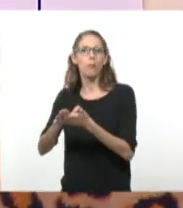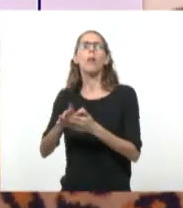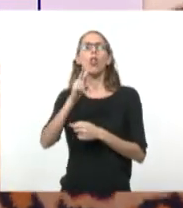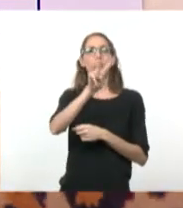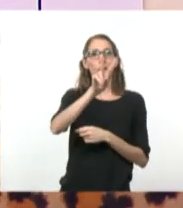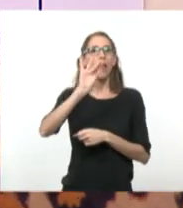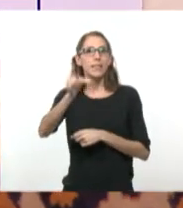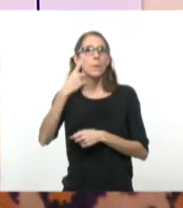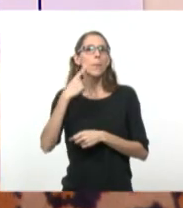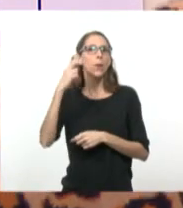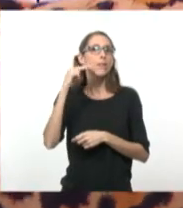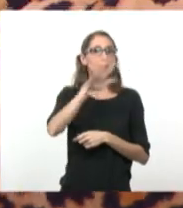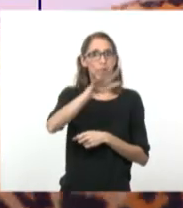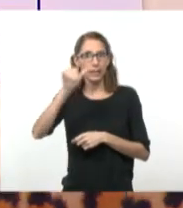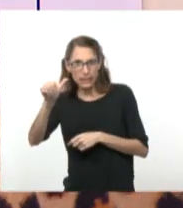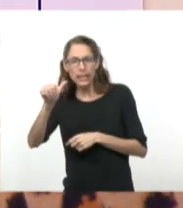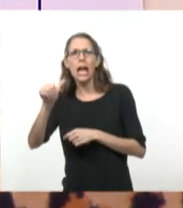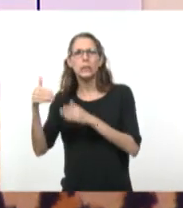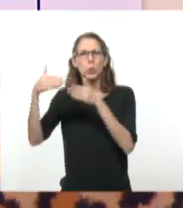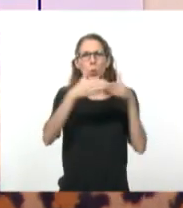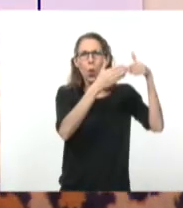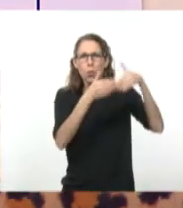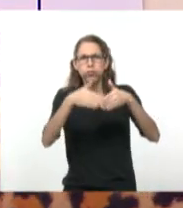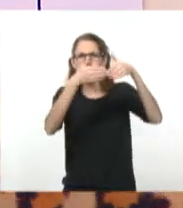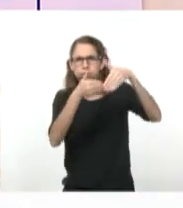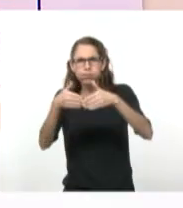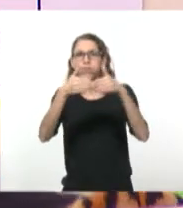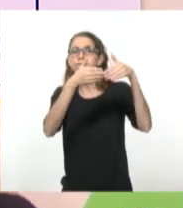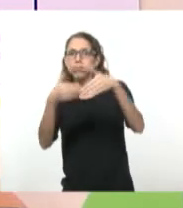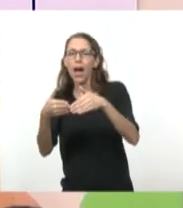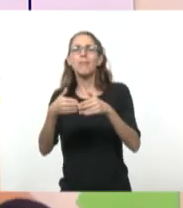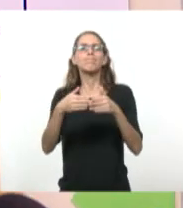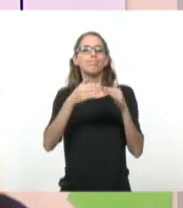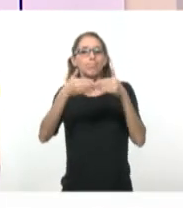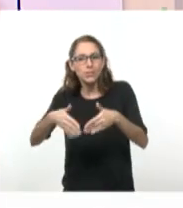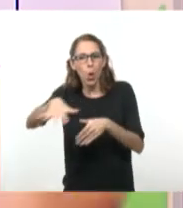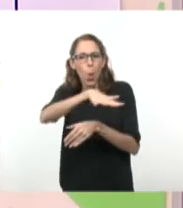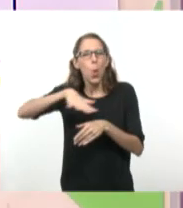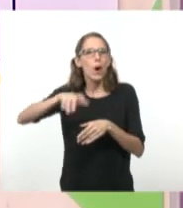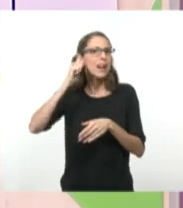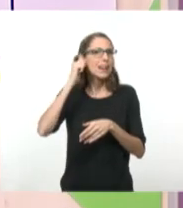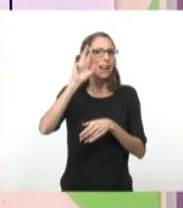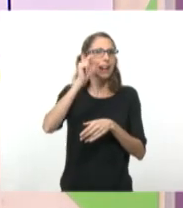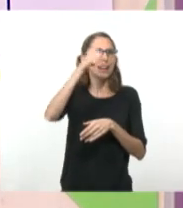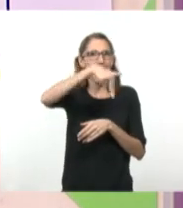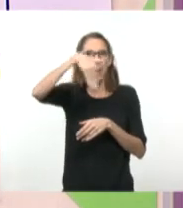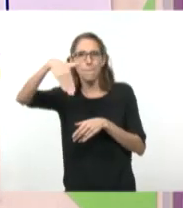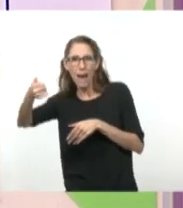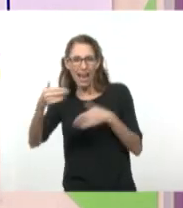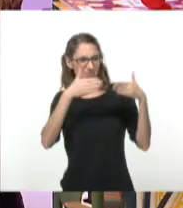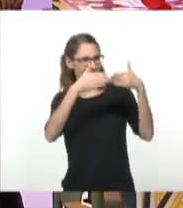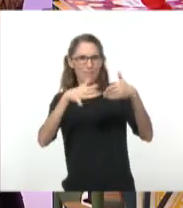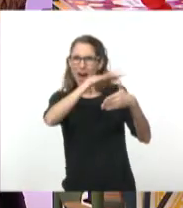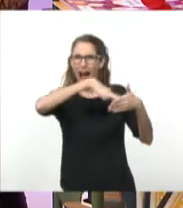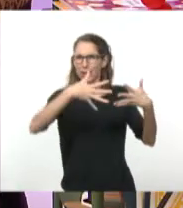de 1956, desembarca desde el Granma. Es un legendario barco. Es un legendario